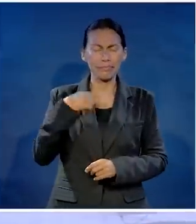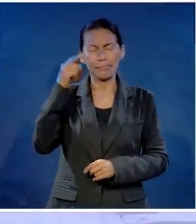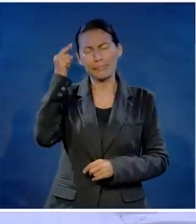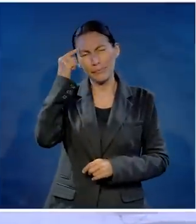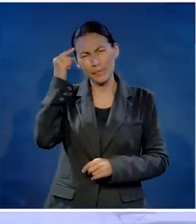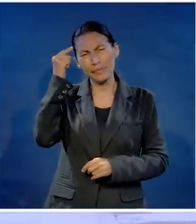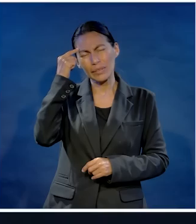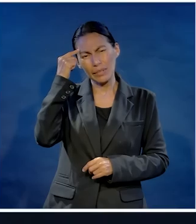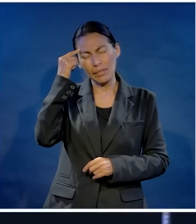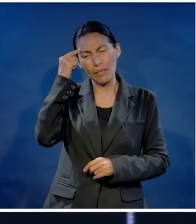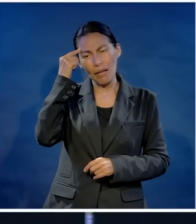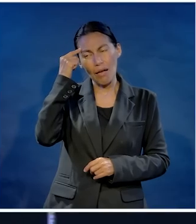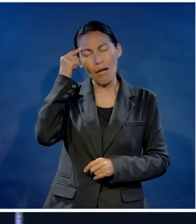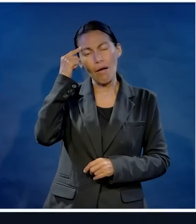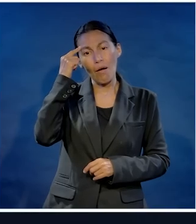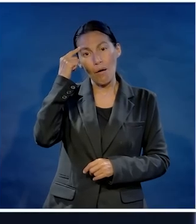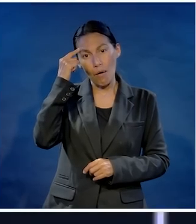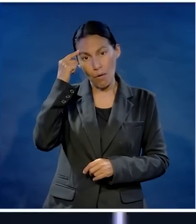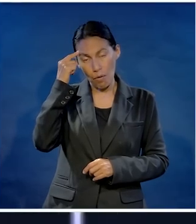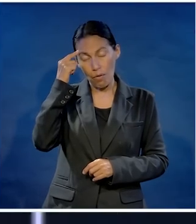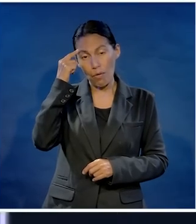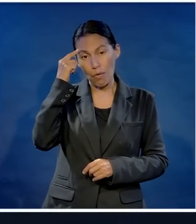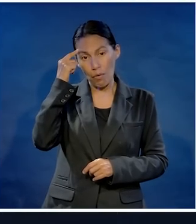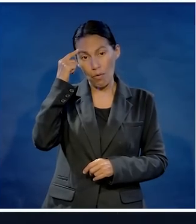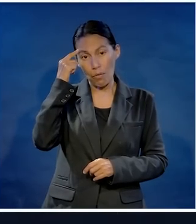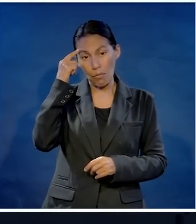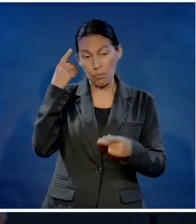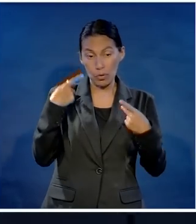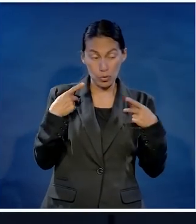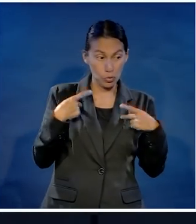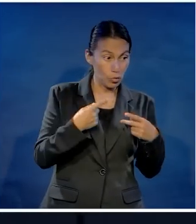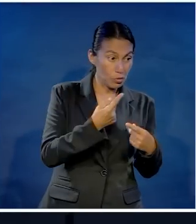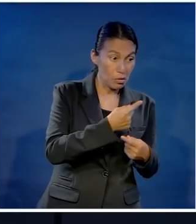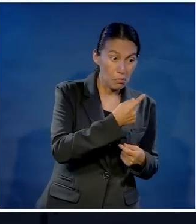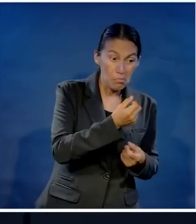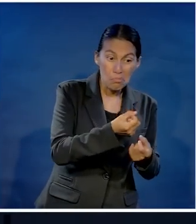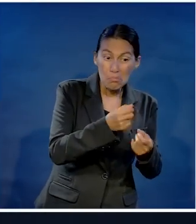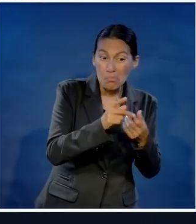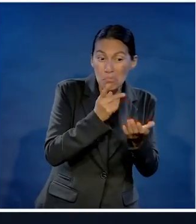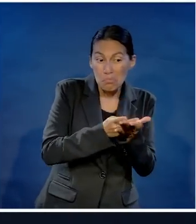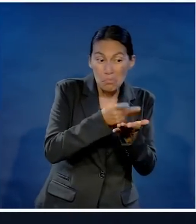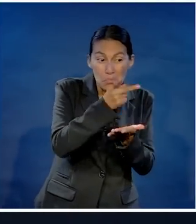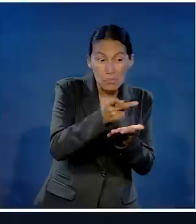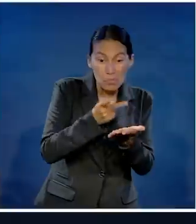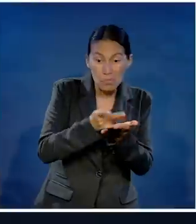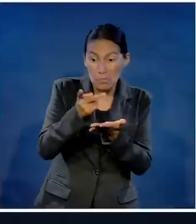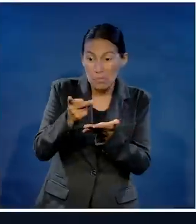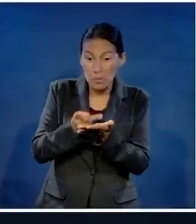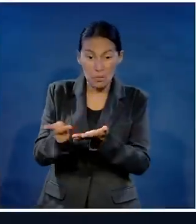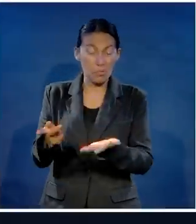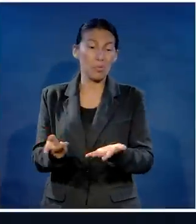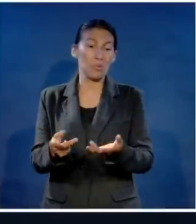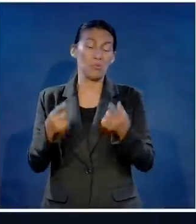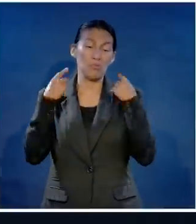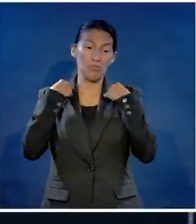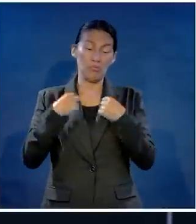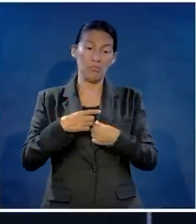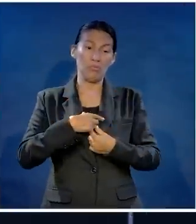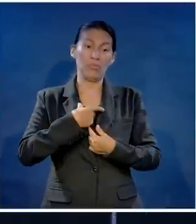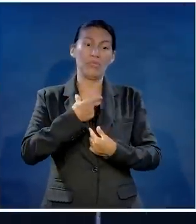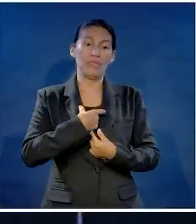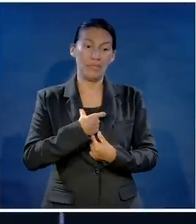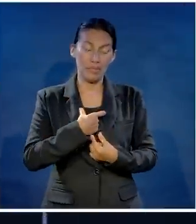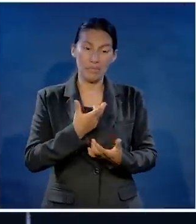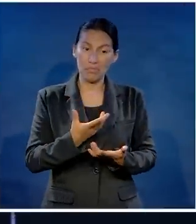Ahí giraron las noticias. ¿Saben qué aprendí de eso? No importa cuántos premios tú tengas. No importa